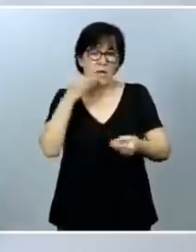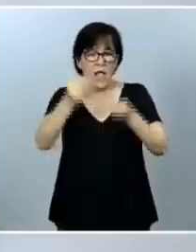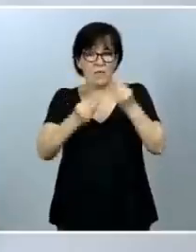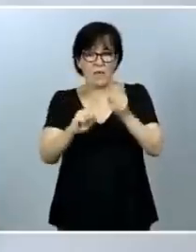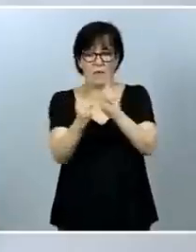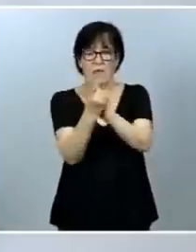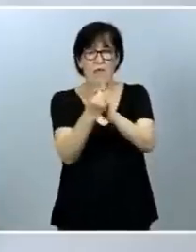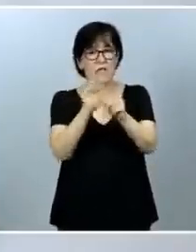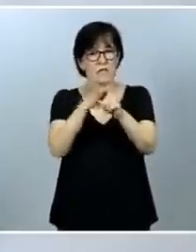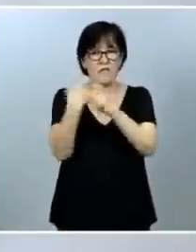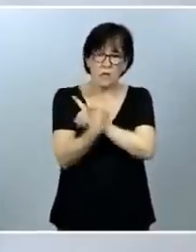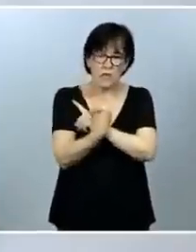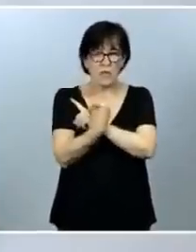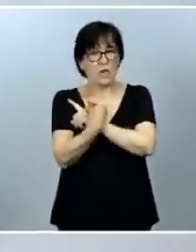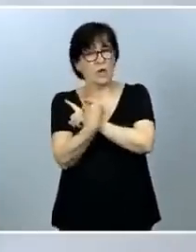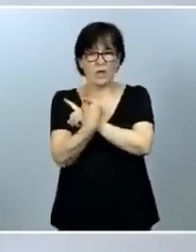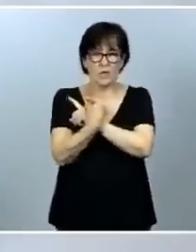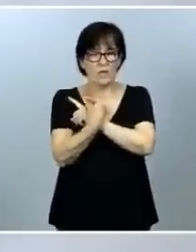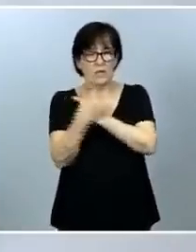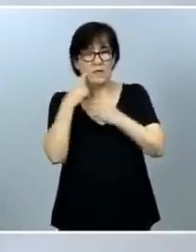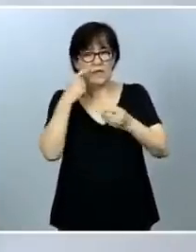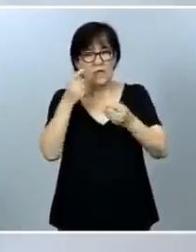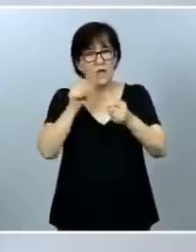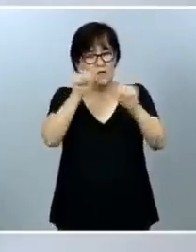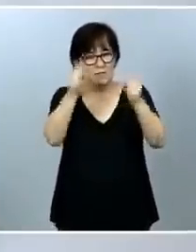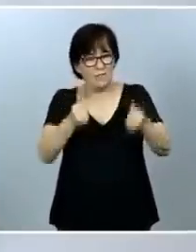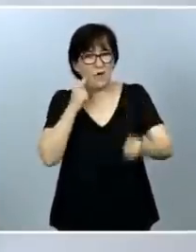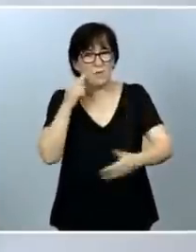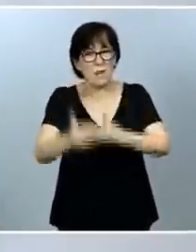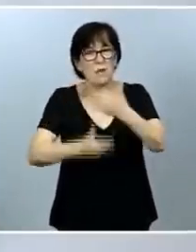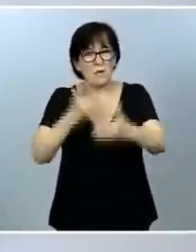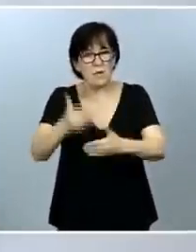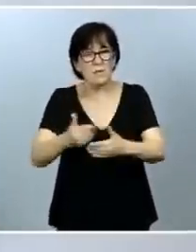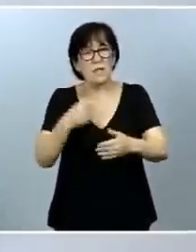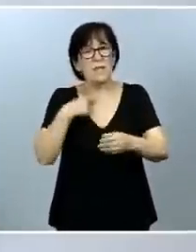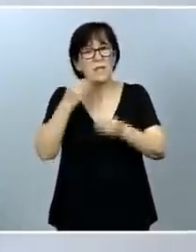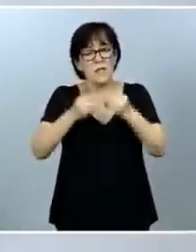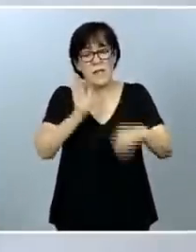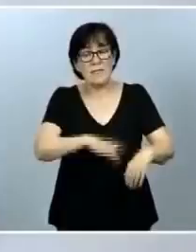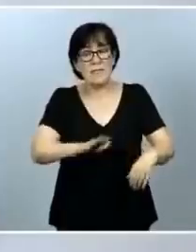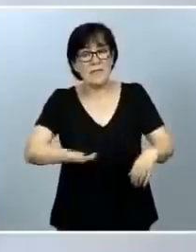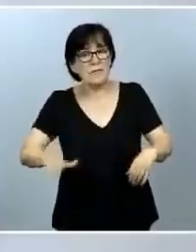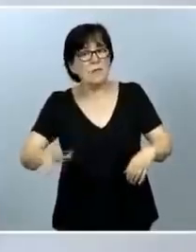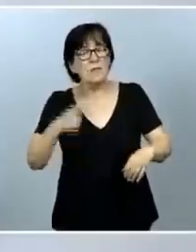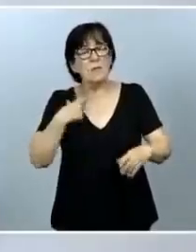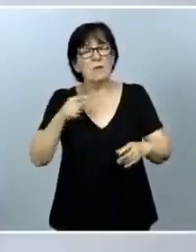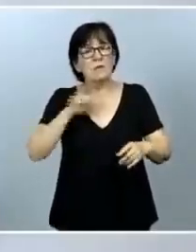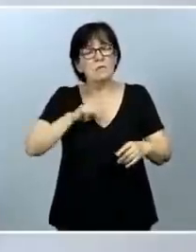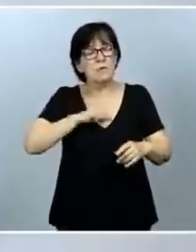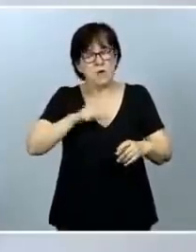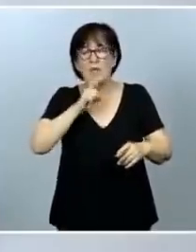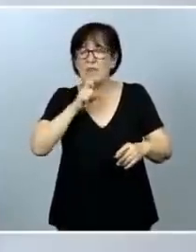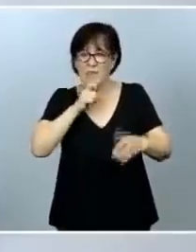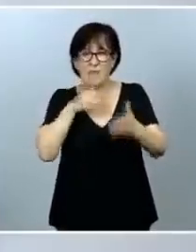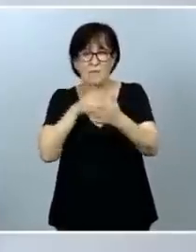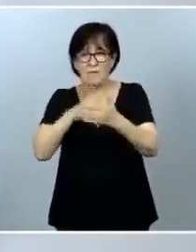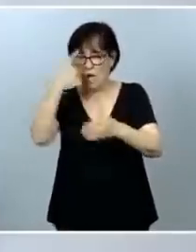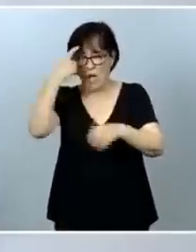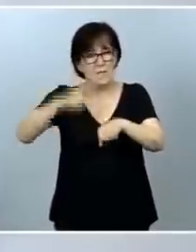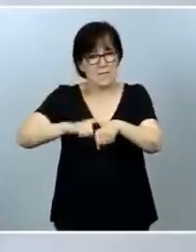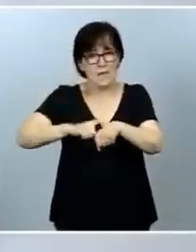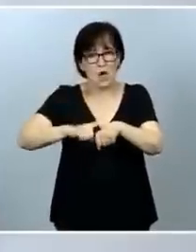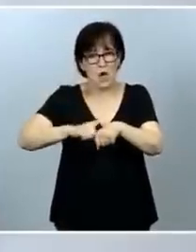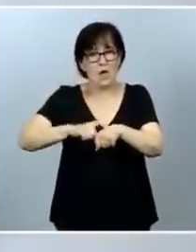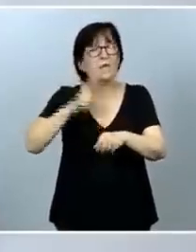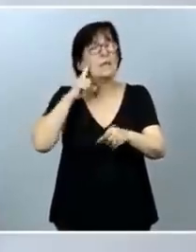situaciones, digamos, regulares en otro tipo de procedimientos, pero que tratándose de niños crean muchísimas dificultades psicológicas. Para eso se va a